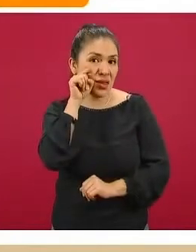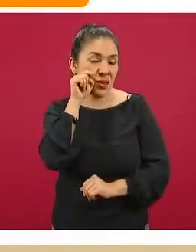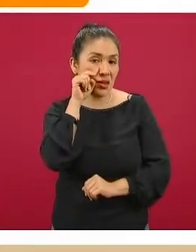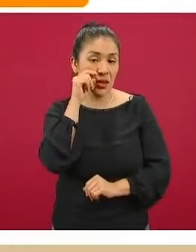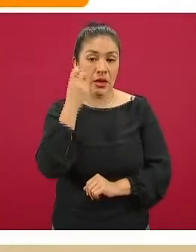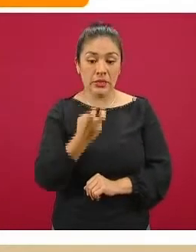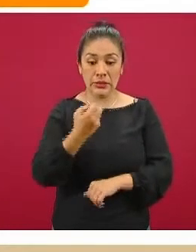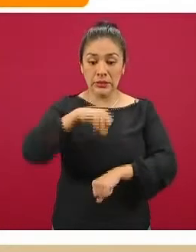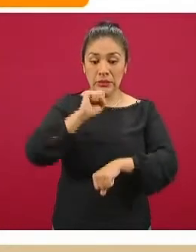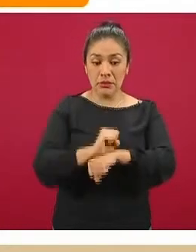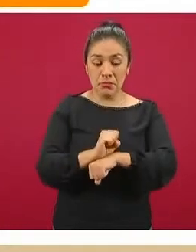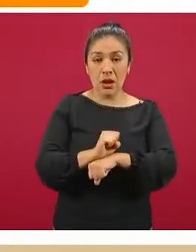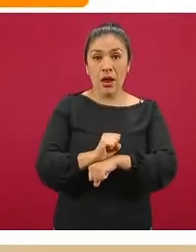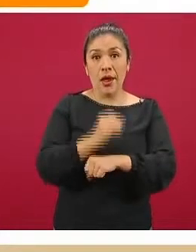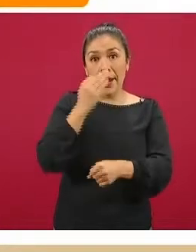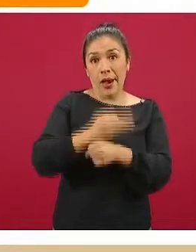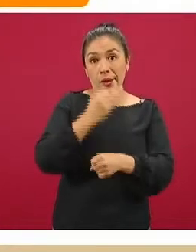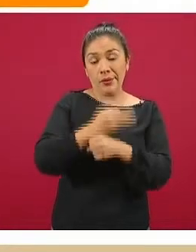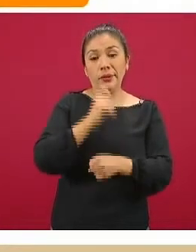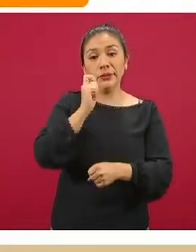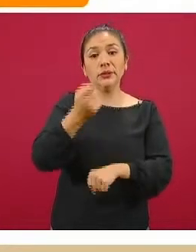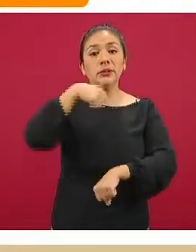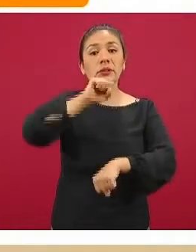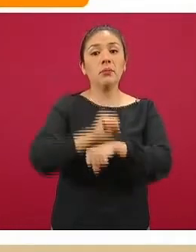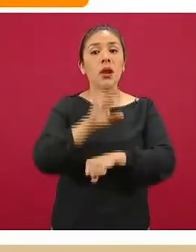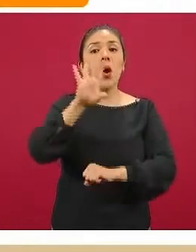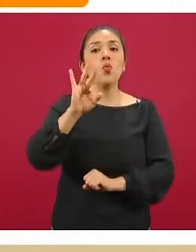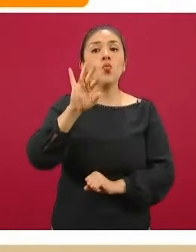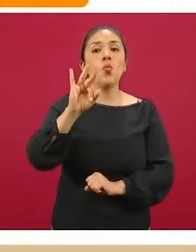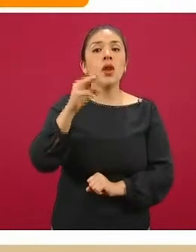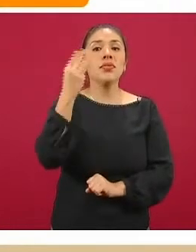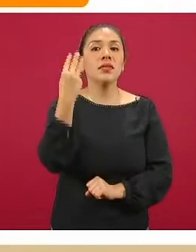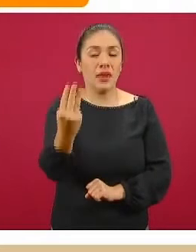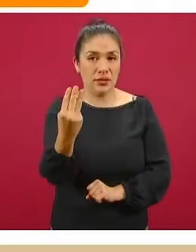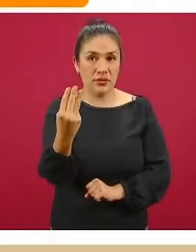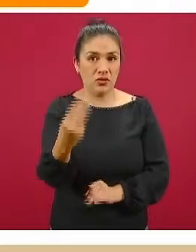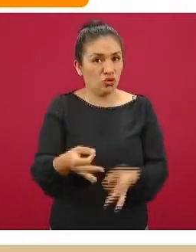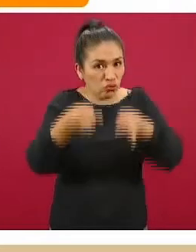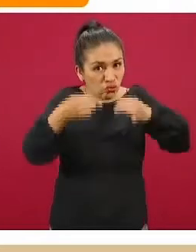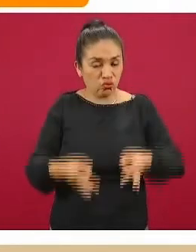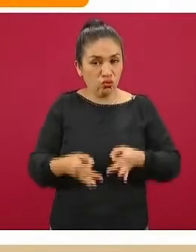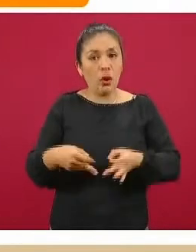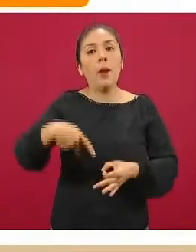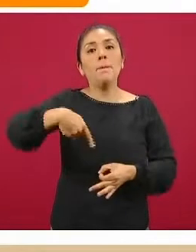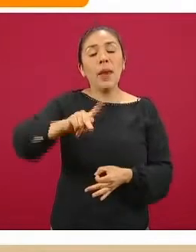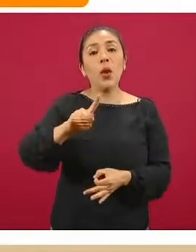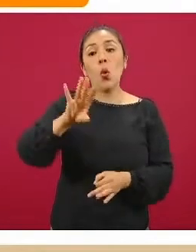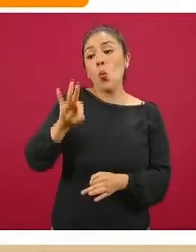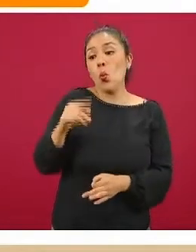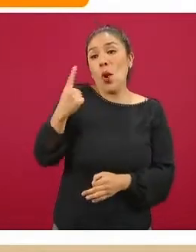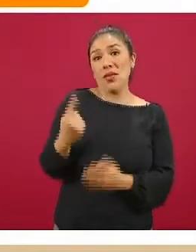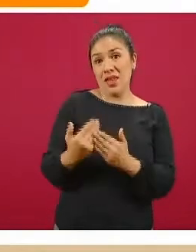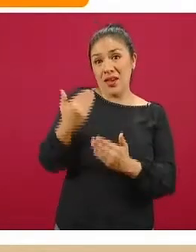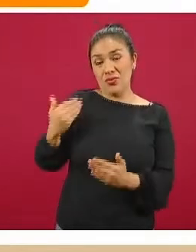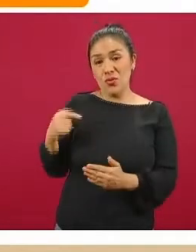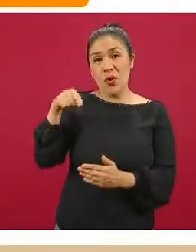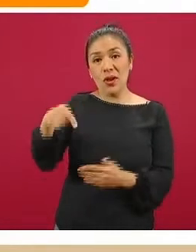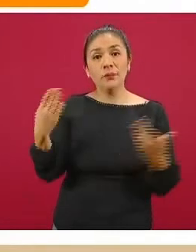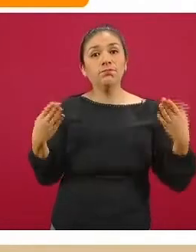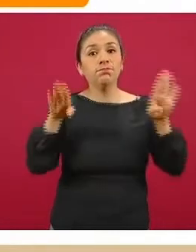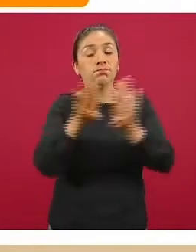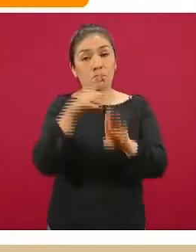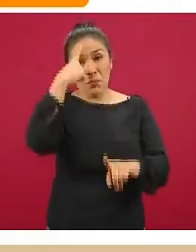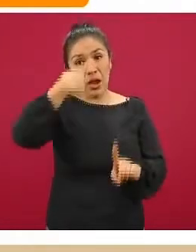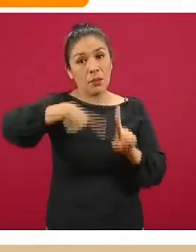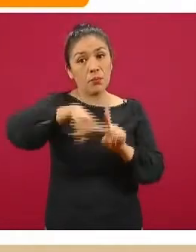semana que estamos actualmente cerrando es la semana cuarenta tres, pero para la semana cuarenta y uno el cierre de la